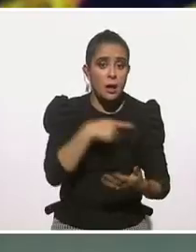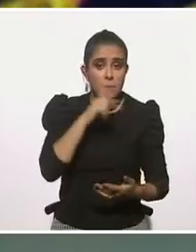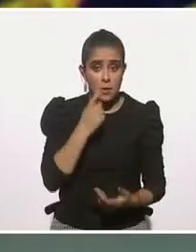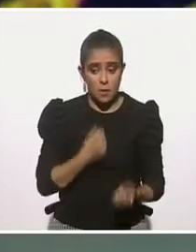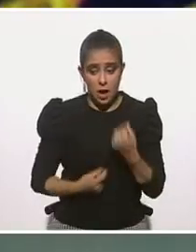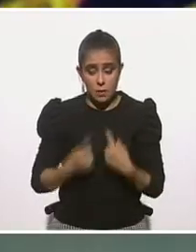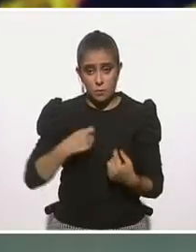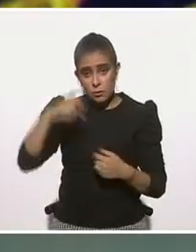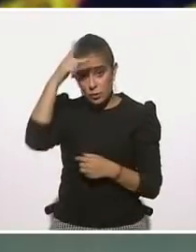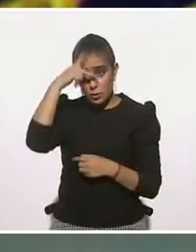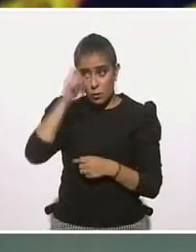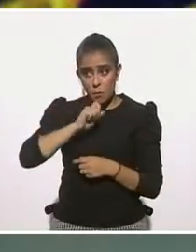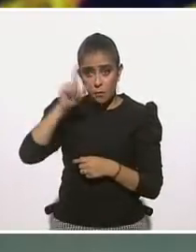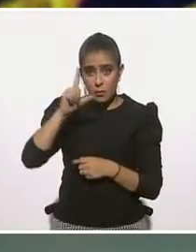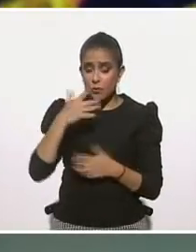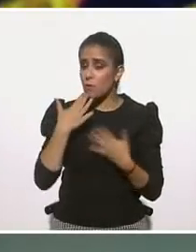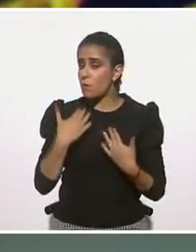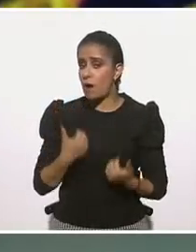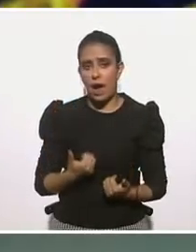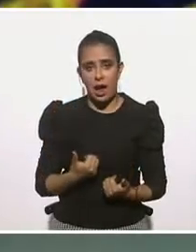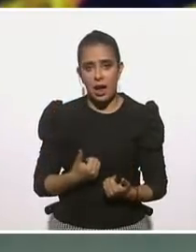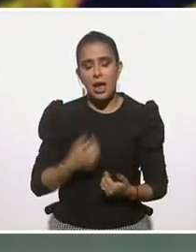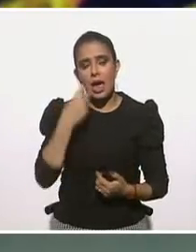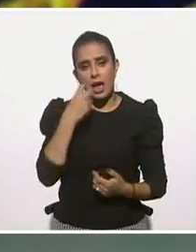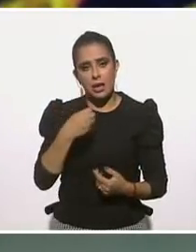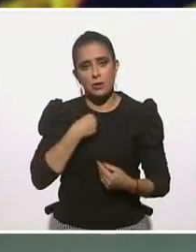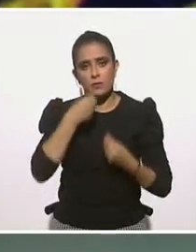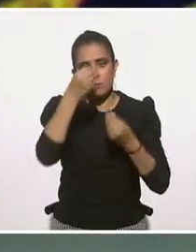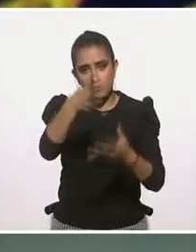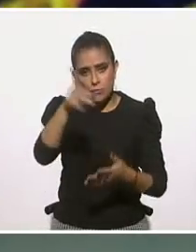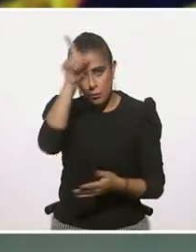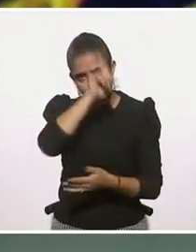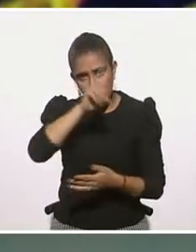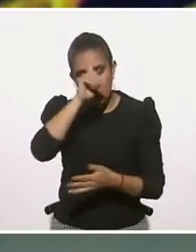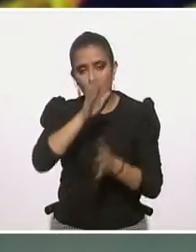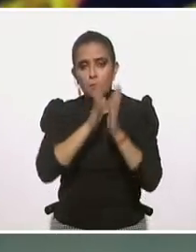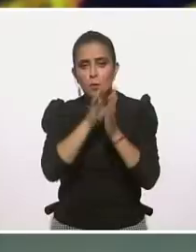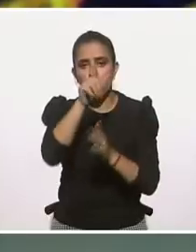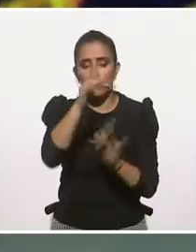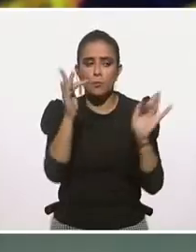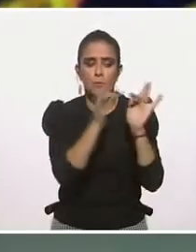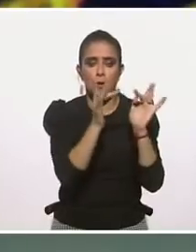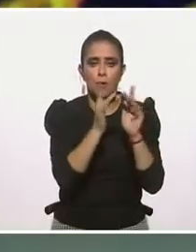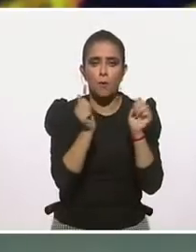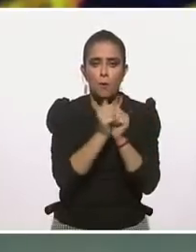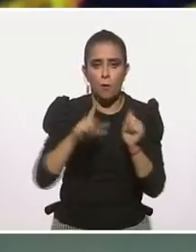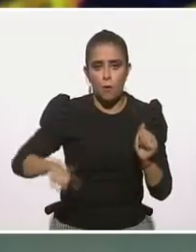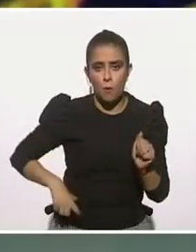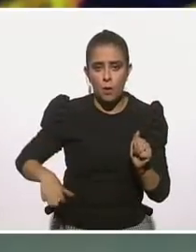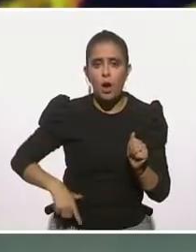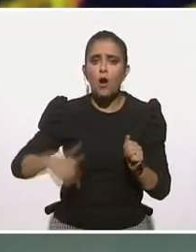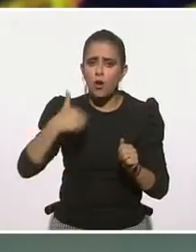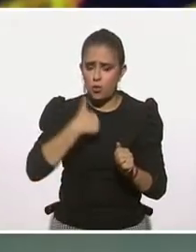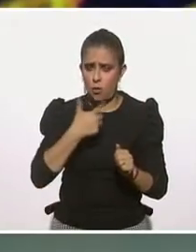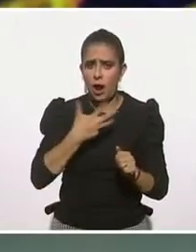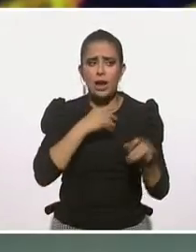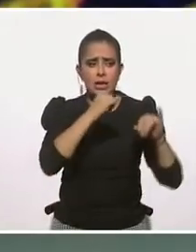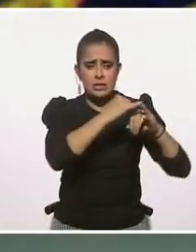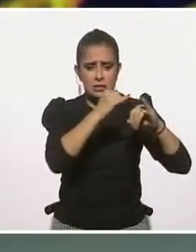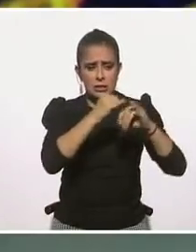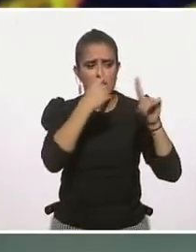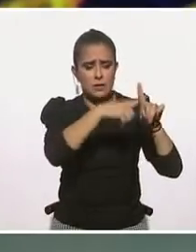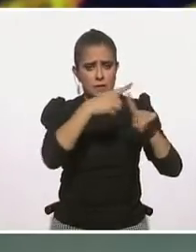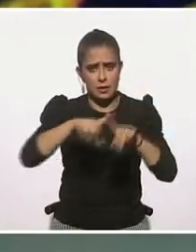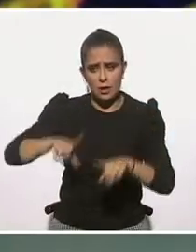su proceso. Yo, la primera recomendación es siempre vinculense a gobierno porque tenemos la fortuna también de trabajar con muchas áreas de gobierno federales y estatales,